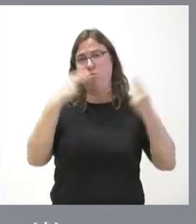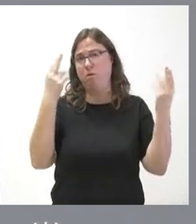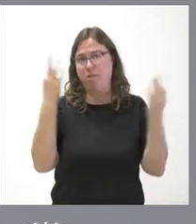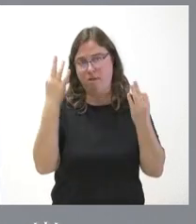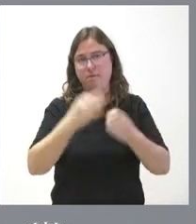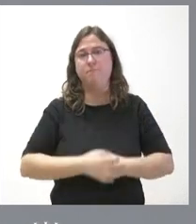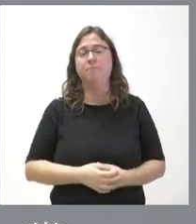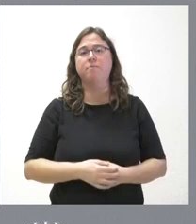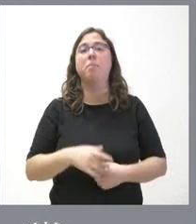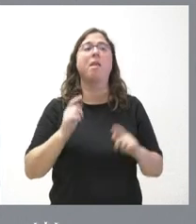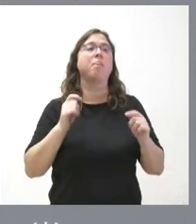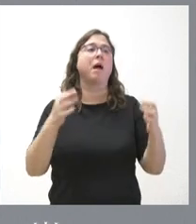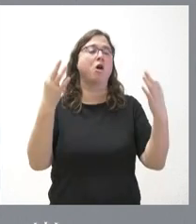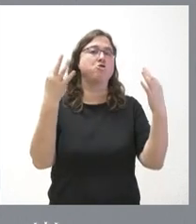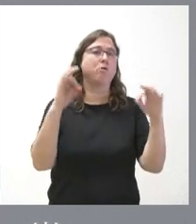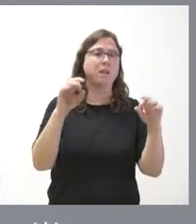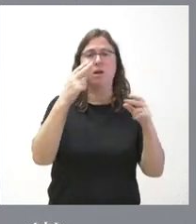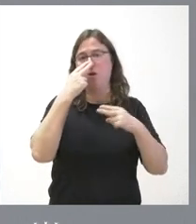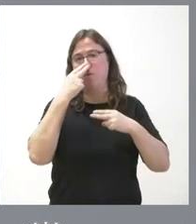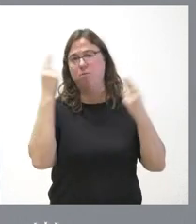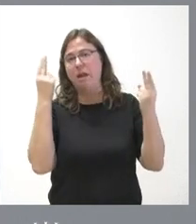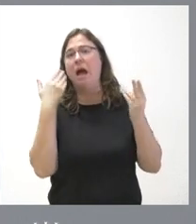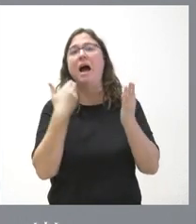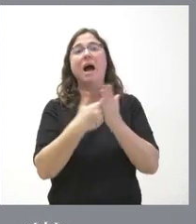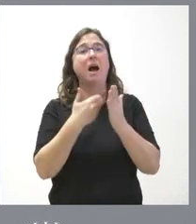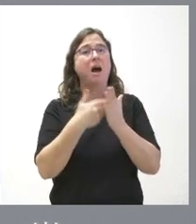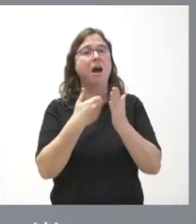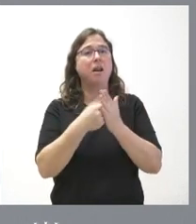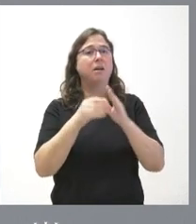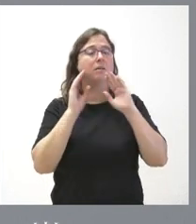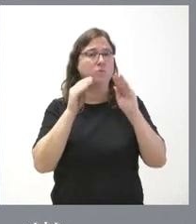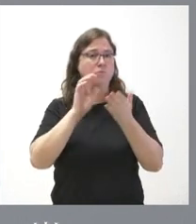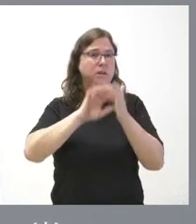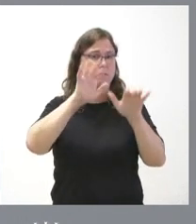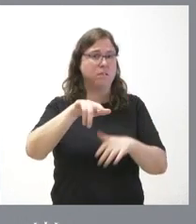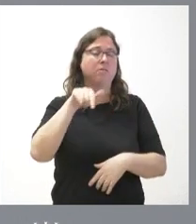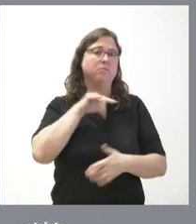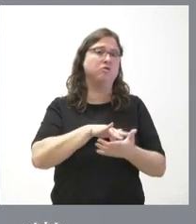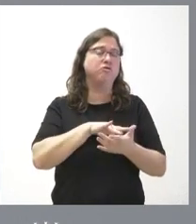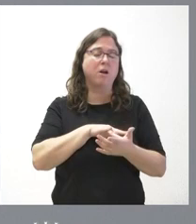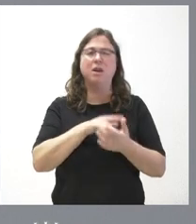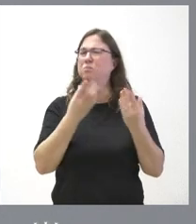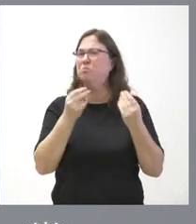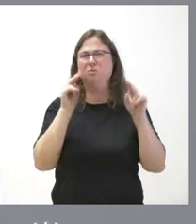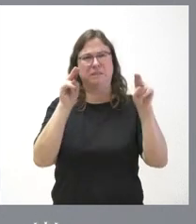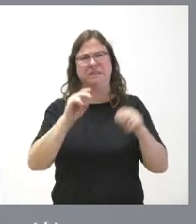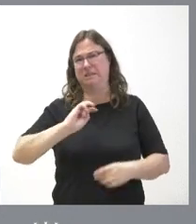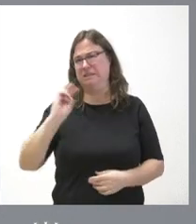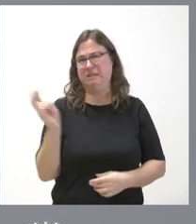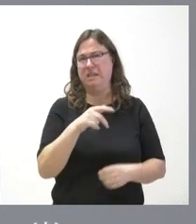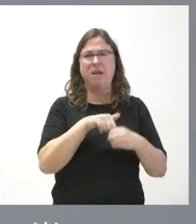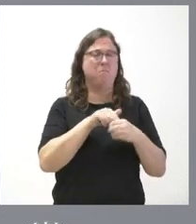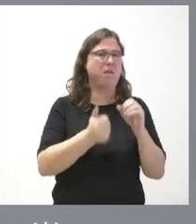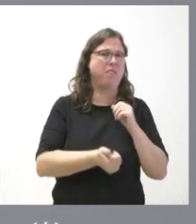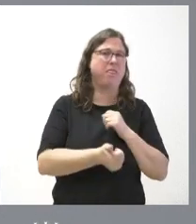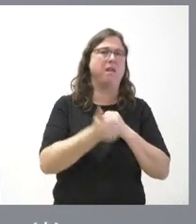hecho darle normalidad publicarlo la garantía que ofrecemos al conjunto de los ciudadanos de Castilla y León es que aquí hay muchas residencias tenemos más plazas residenciales